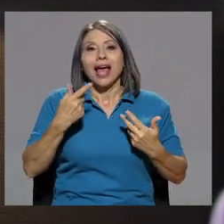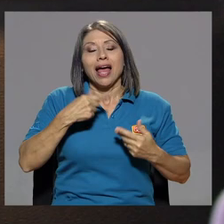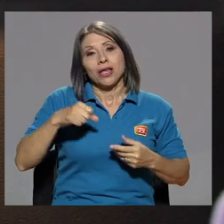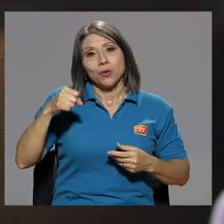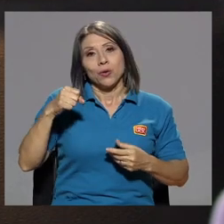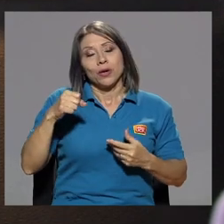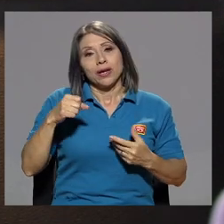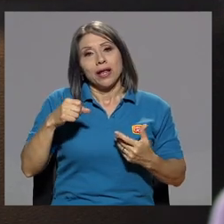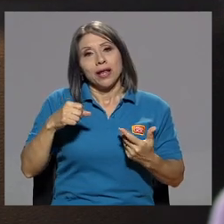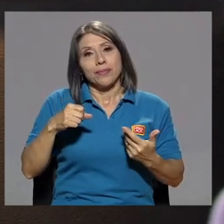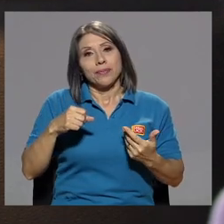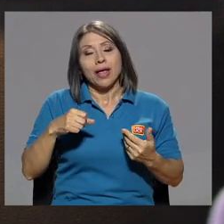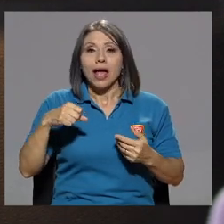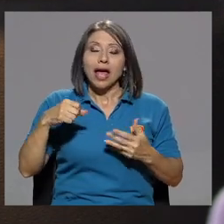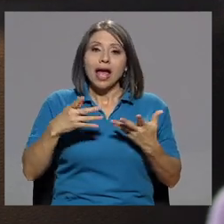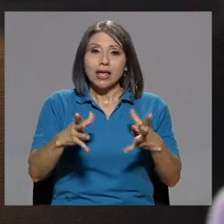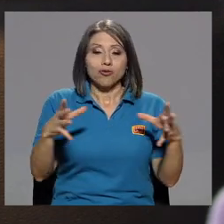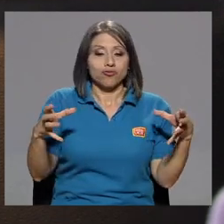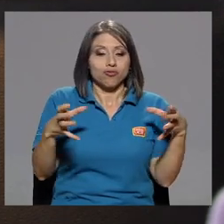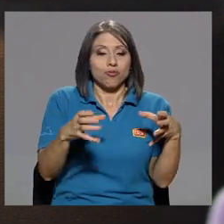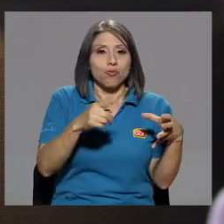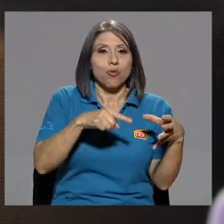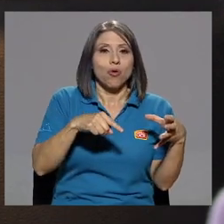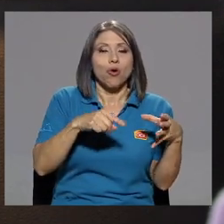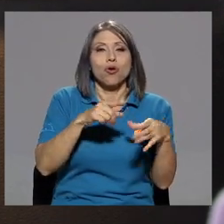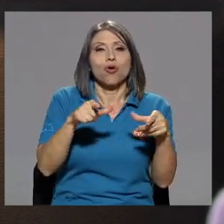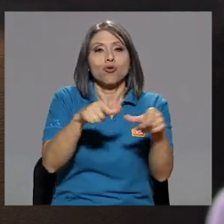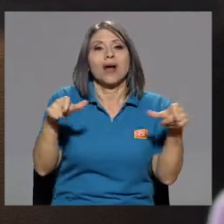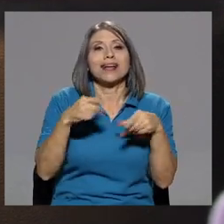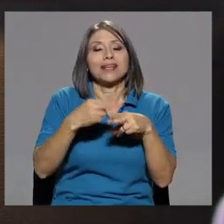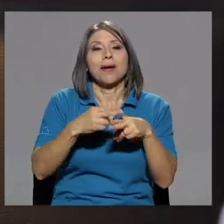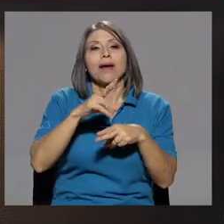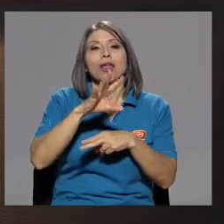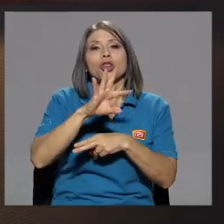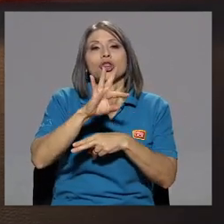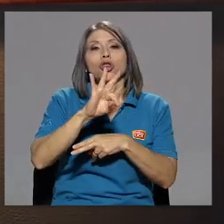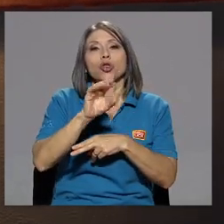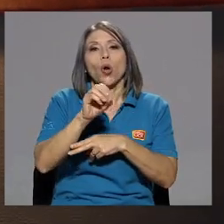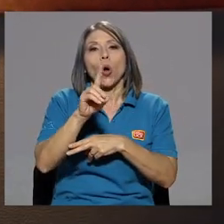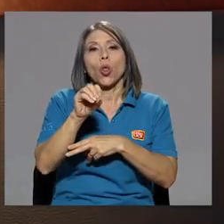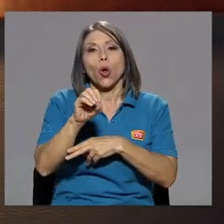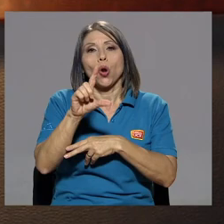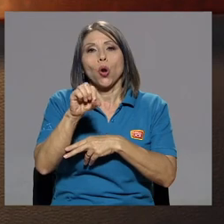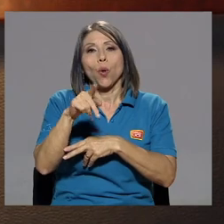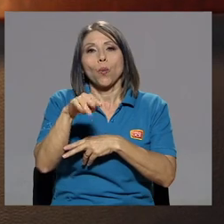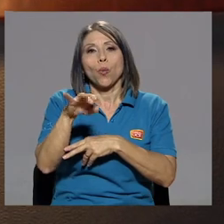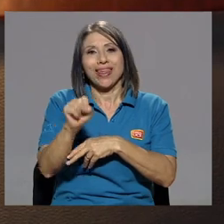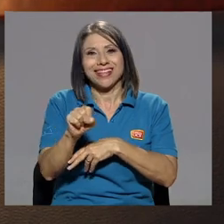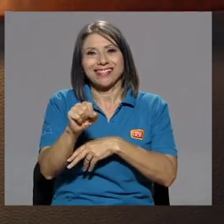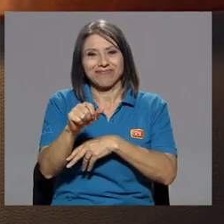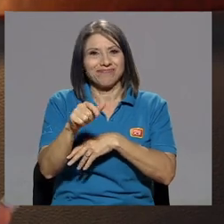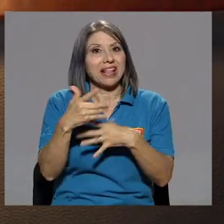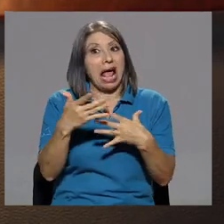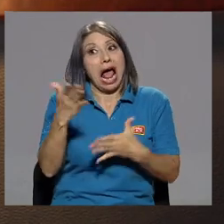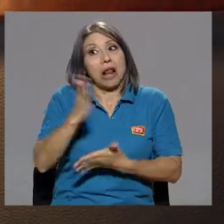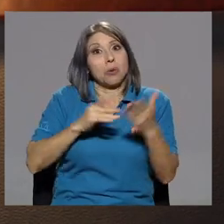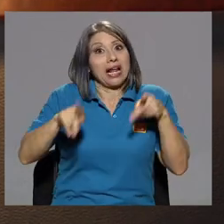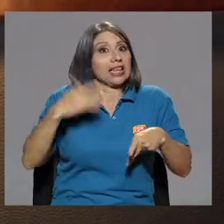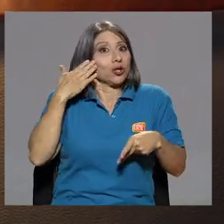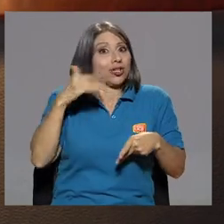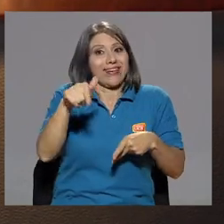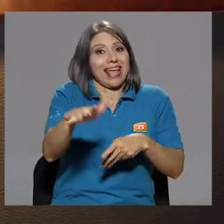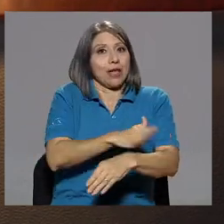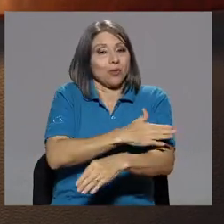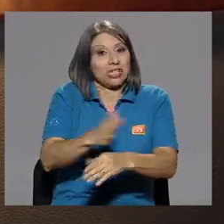corales a partir de las ocho. Hay gente que no sabe que ahí hay música. Tal vez llegaron ese día.